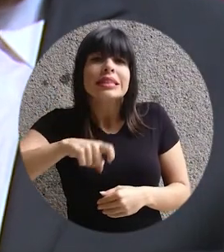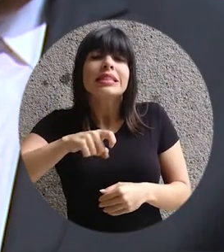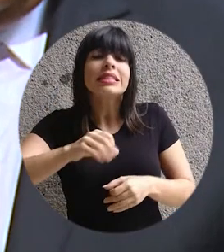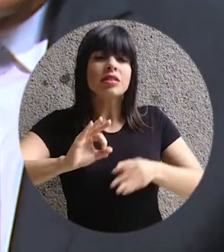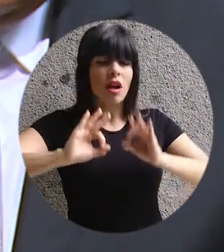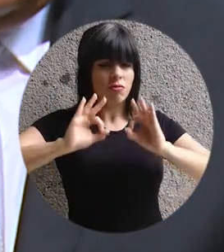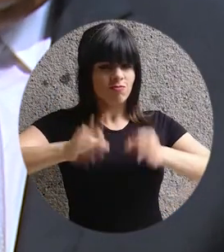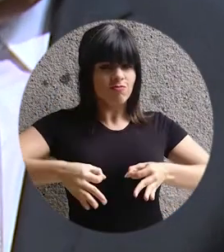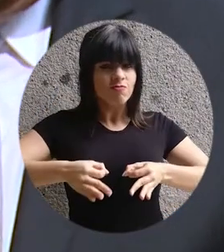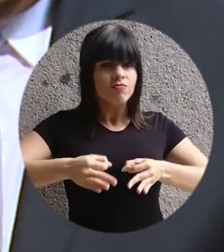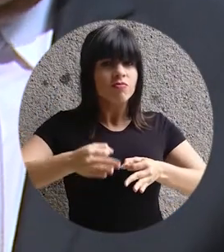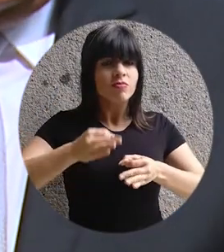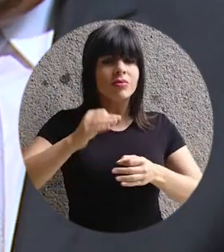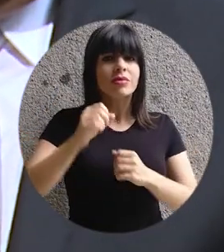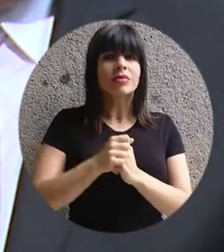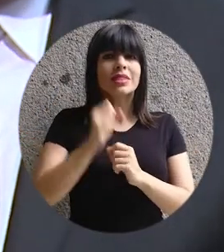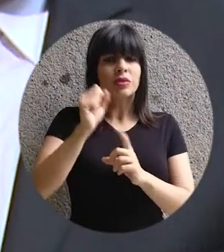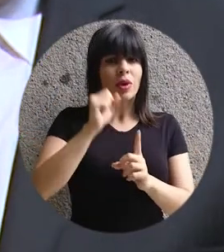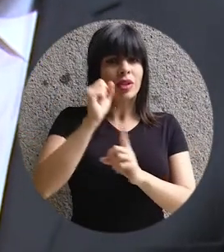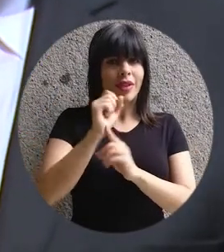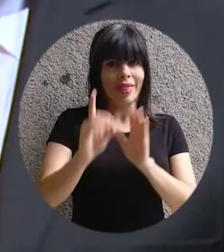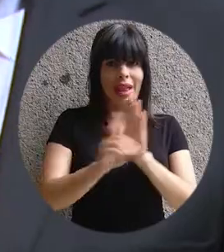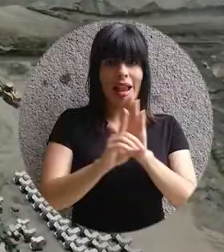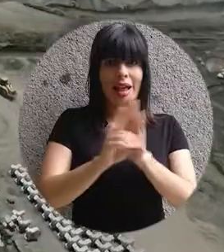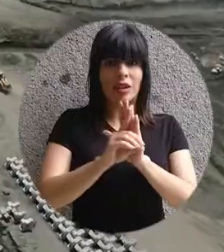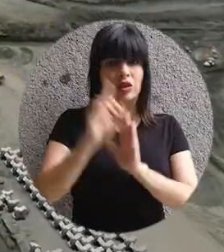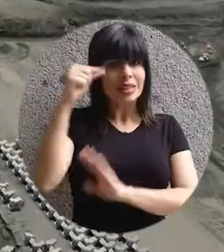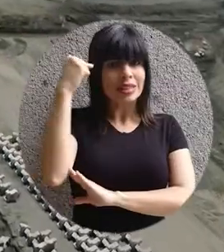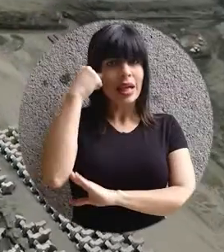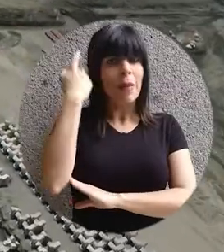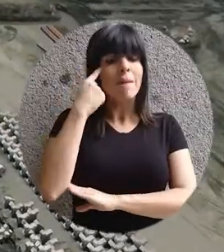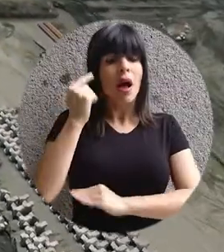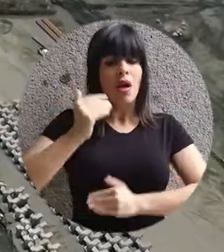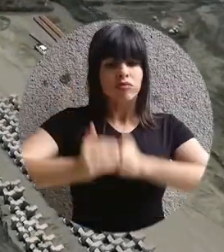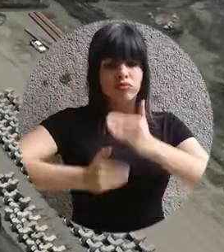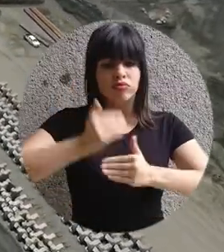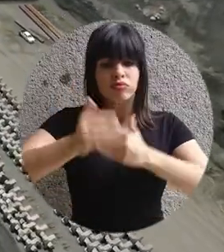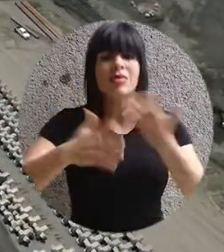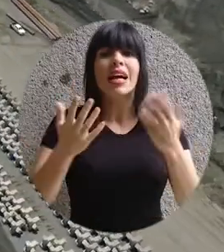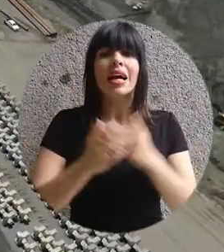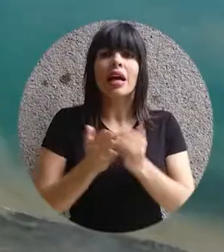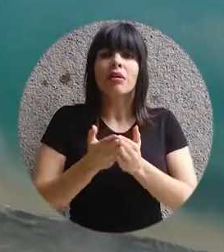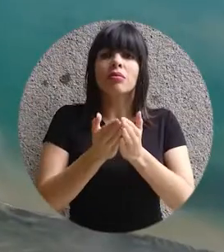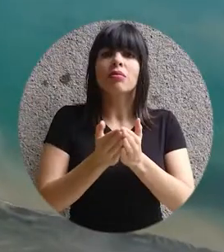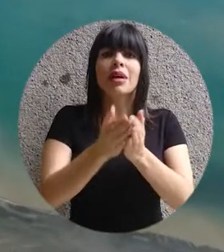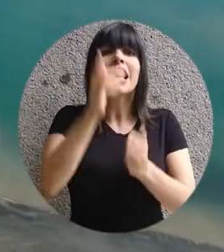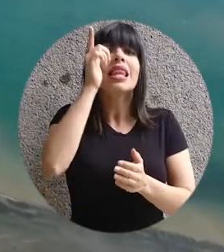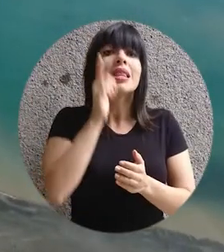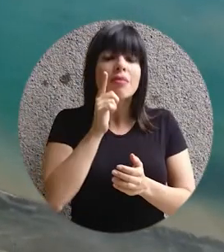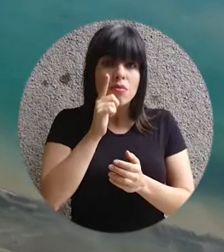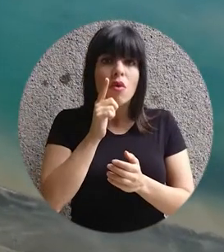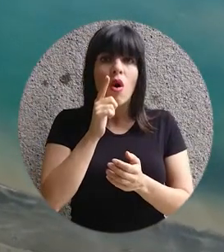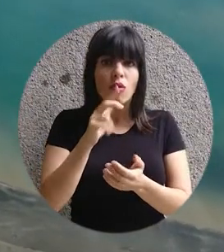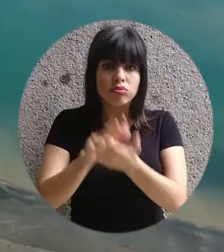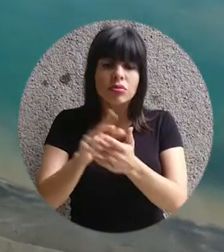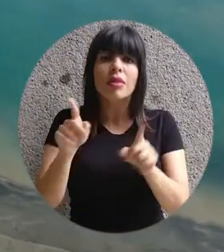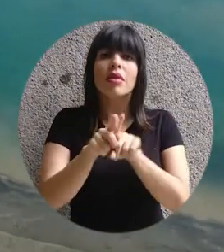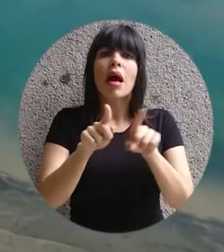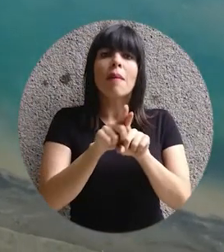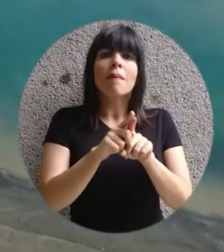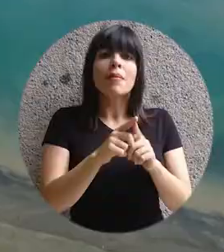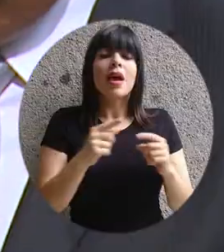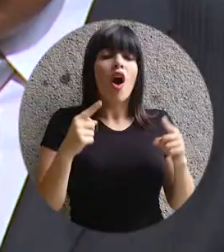afirmar con determinación el Estado de Derecho para avanzar en la construcción de la terminal de contenedores de Limón. Lo fue cuando